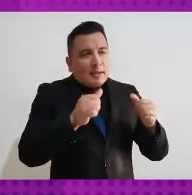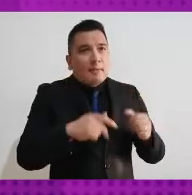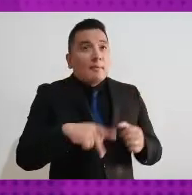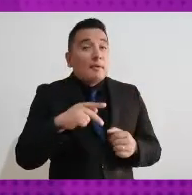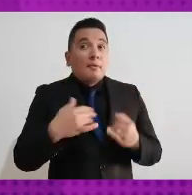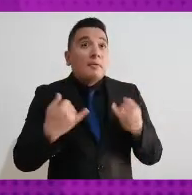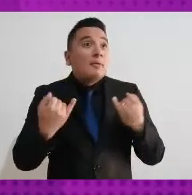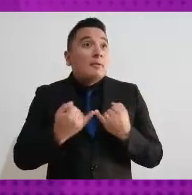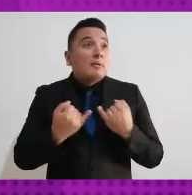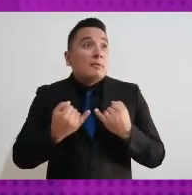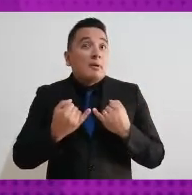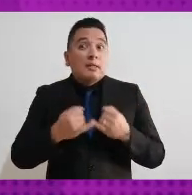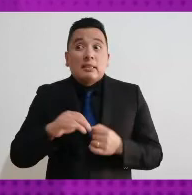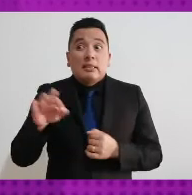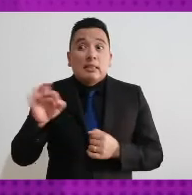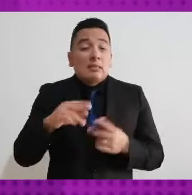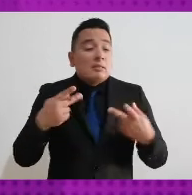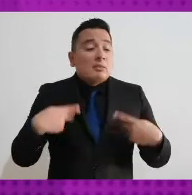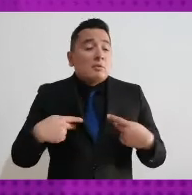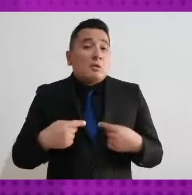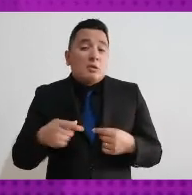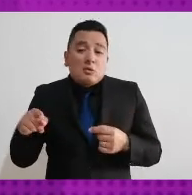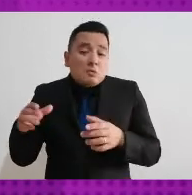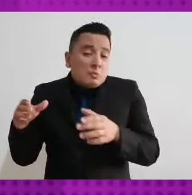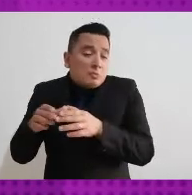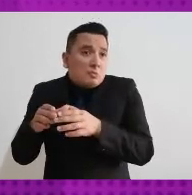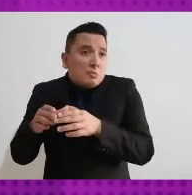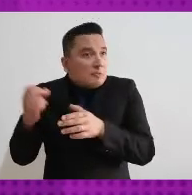y se sigue también atendiendo sus derechos